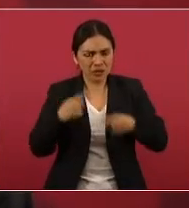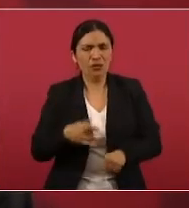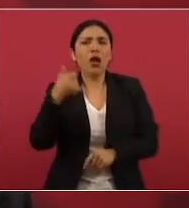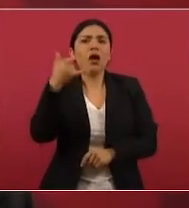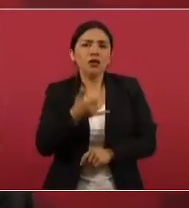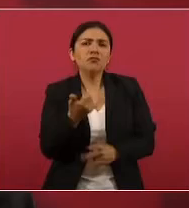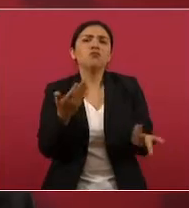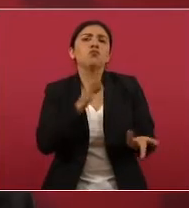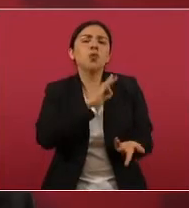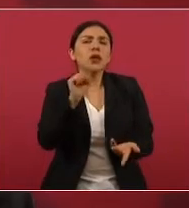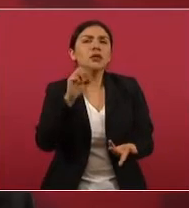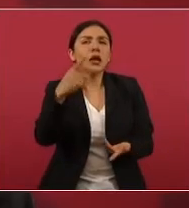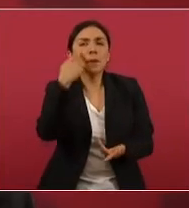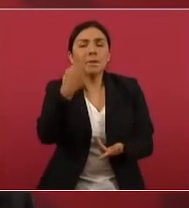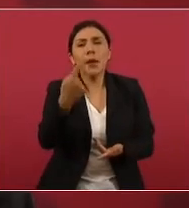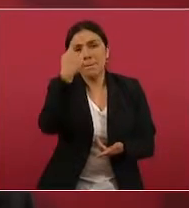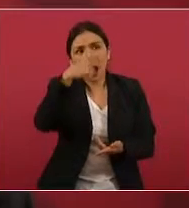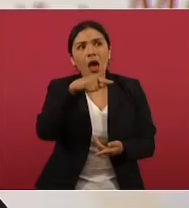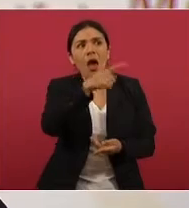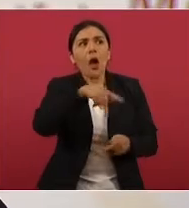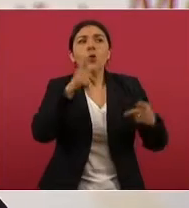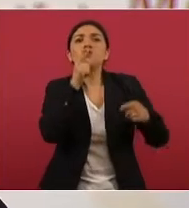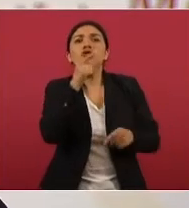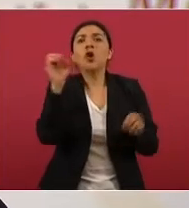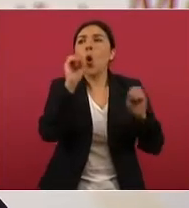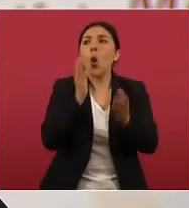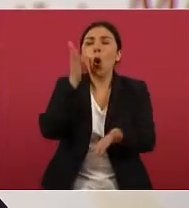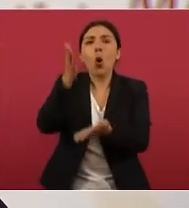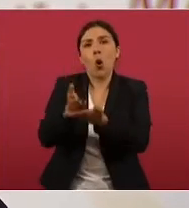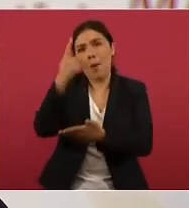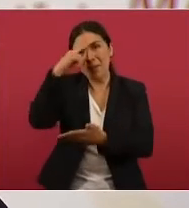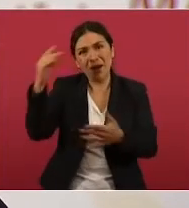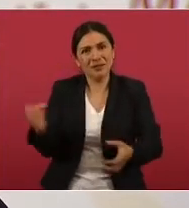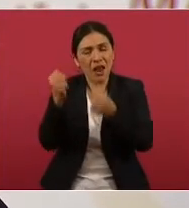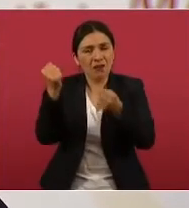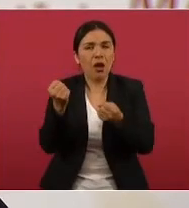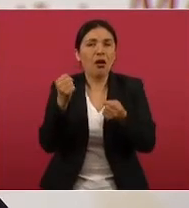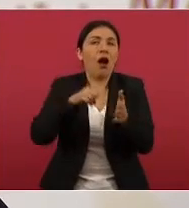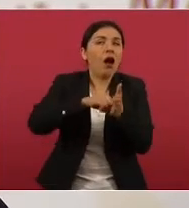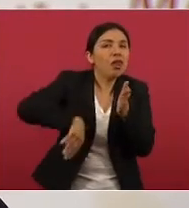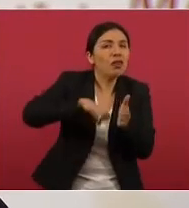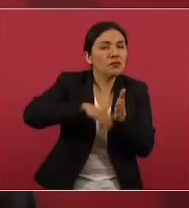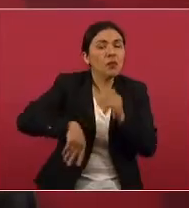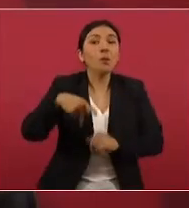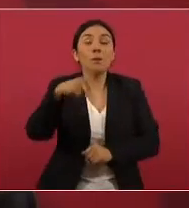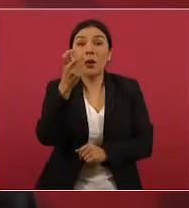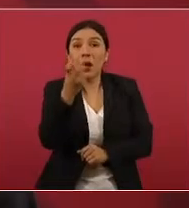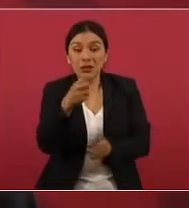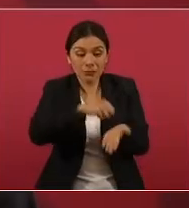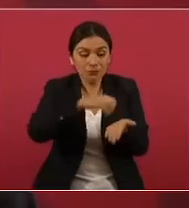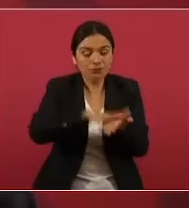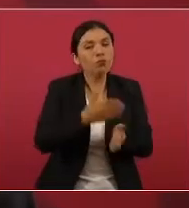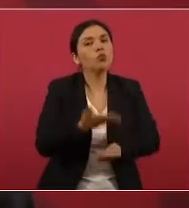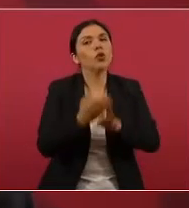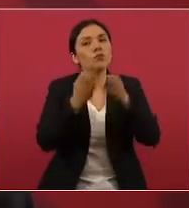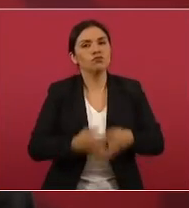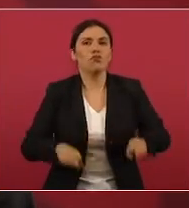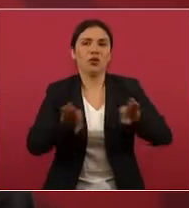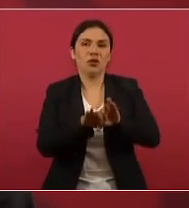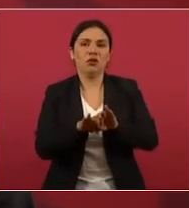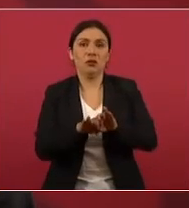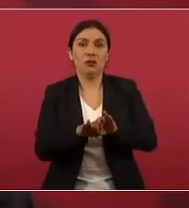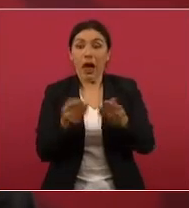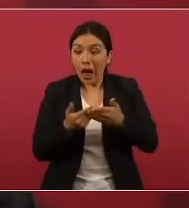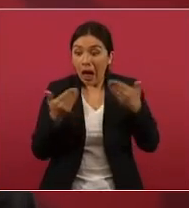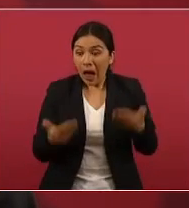omisiones en el auxilio. Pero creo que esto siente un precedente importante, porque ya de entrada hay